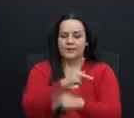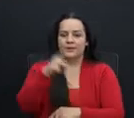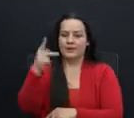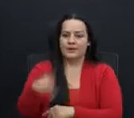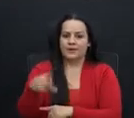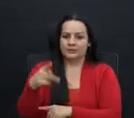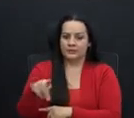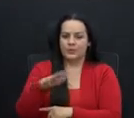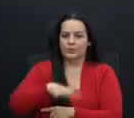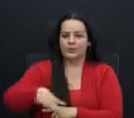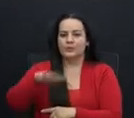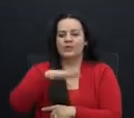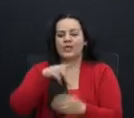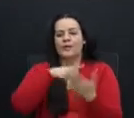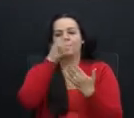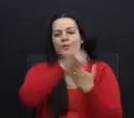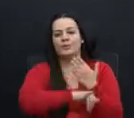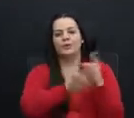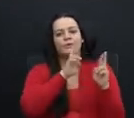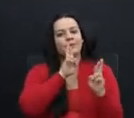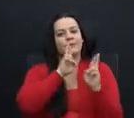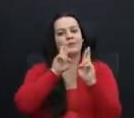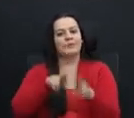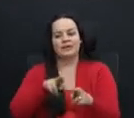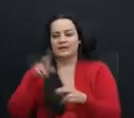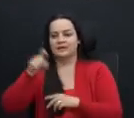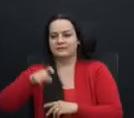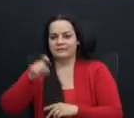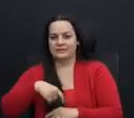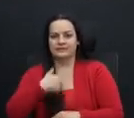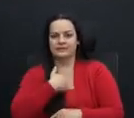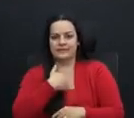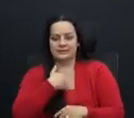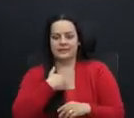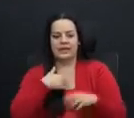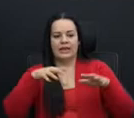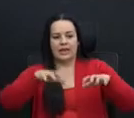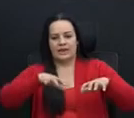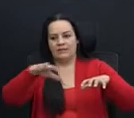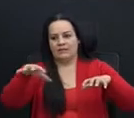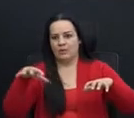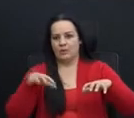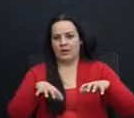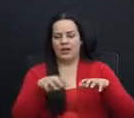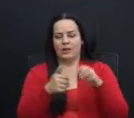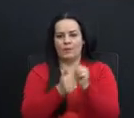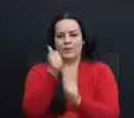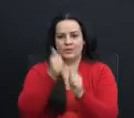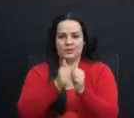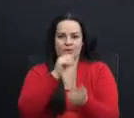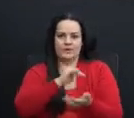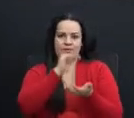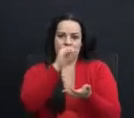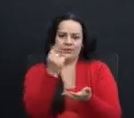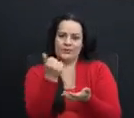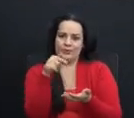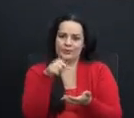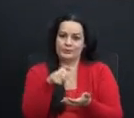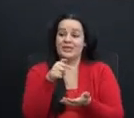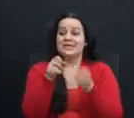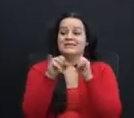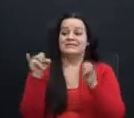Este proyecto responde a la necesidad de contar a nivel local con mayores recursos, sin dejar de considerar que los